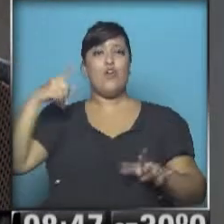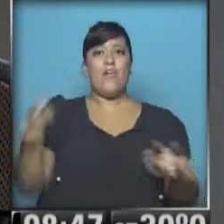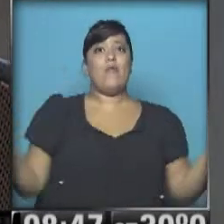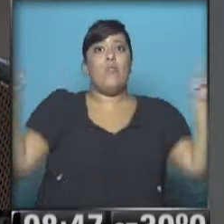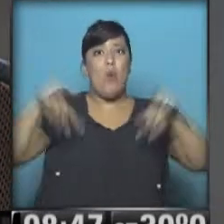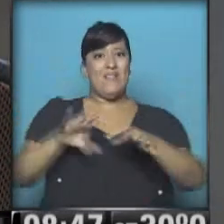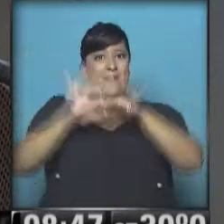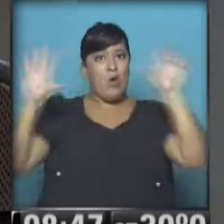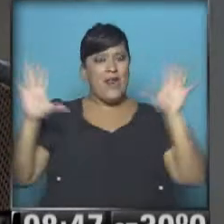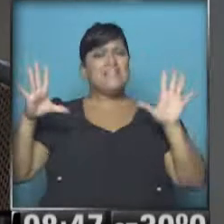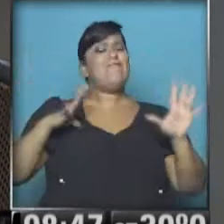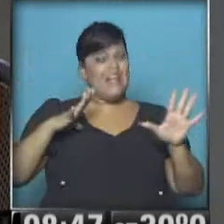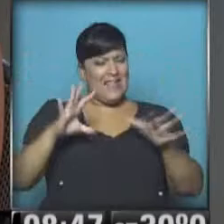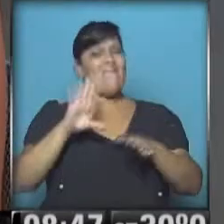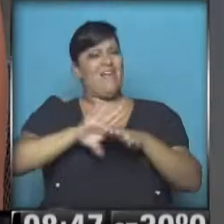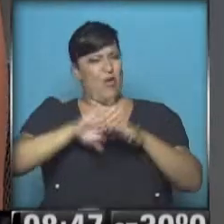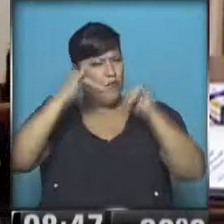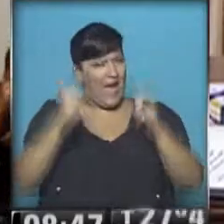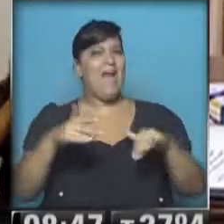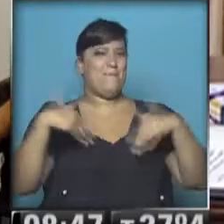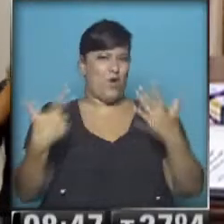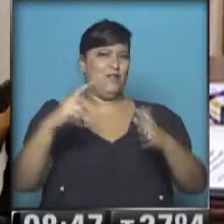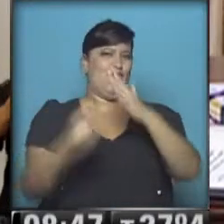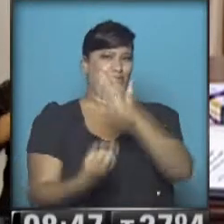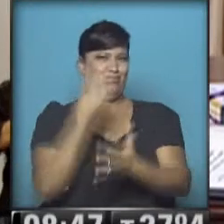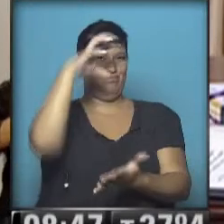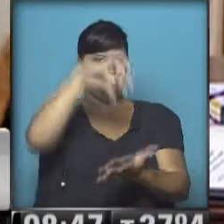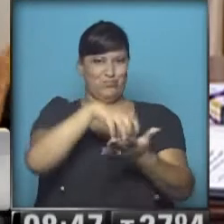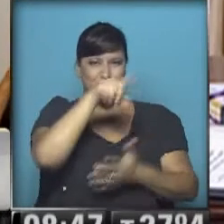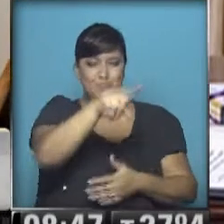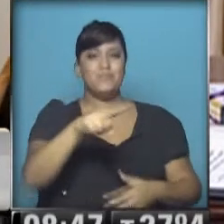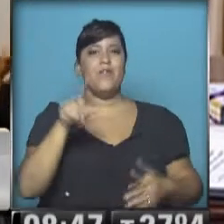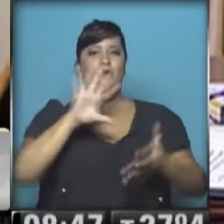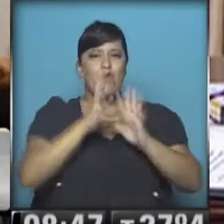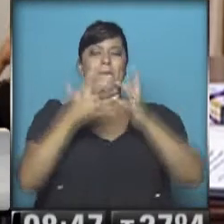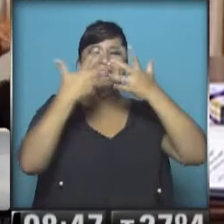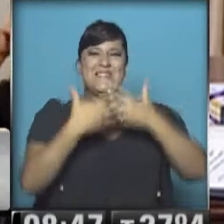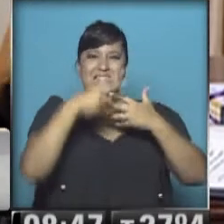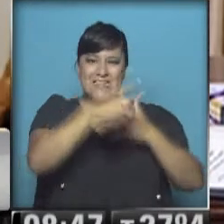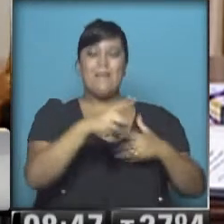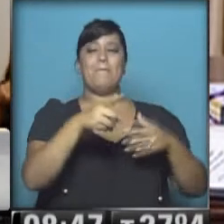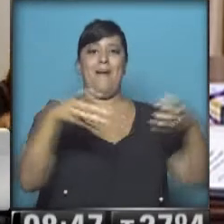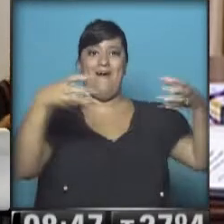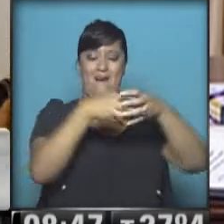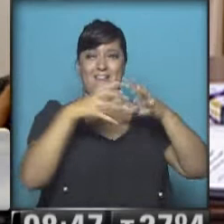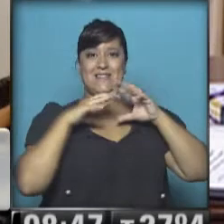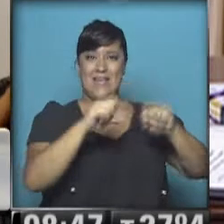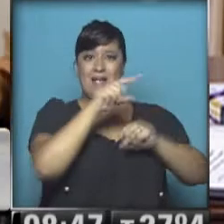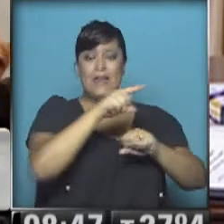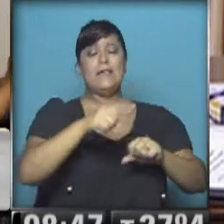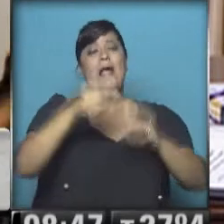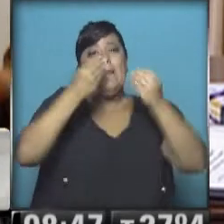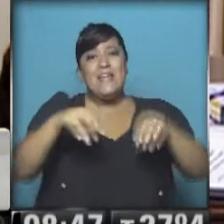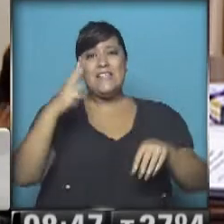regresó a la democracia. Aquí sus declaraciones. Este tema del sistema de inteligencia nacional no es un problema que nace en el año